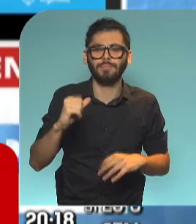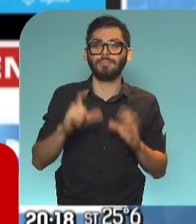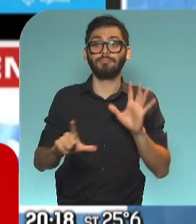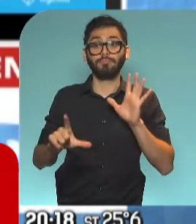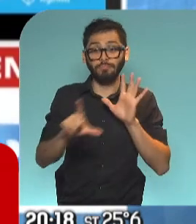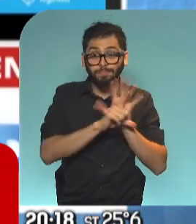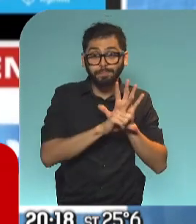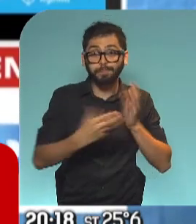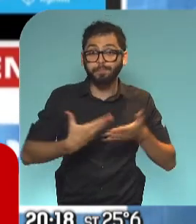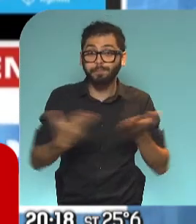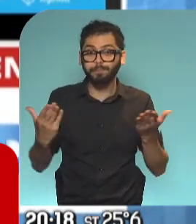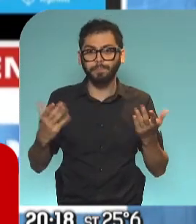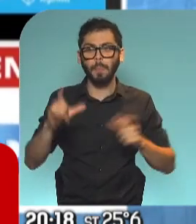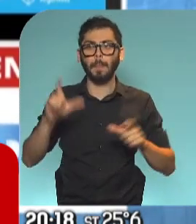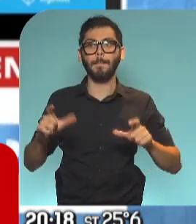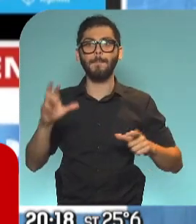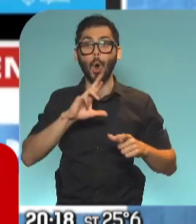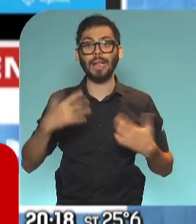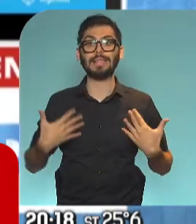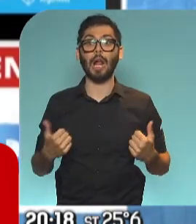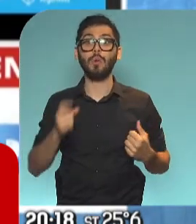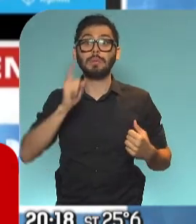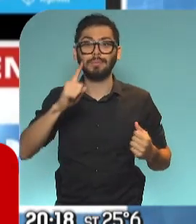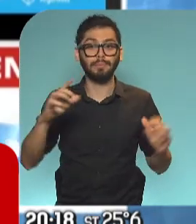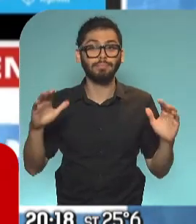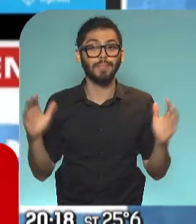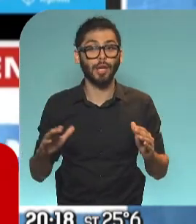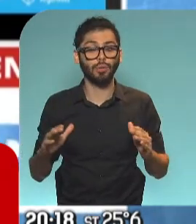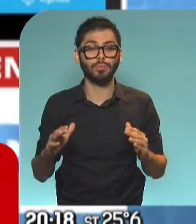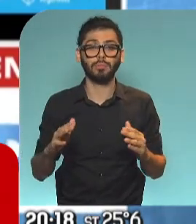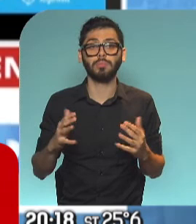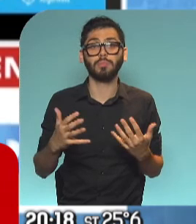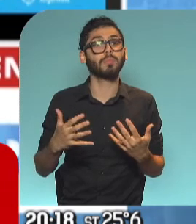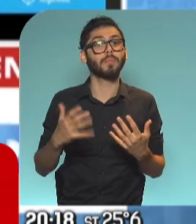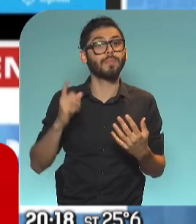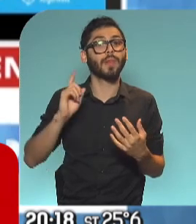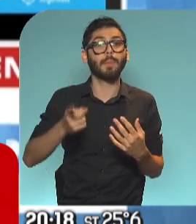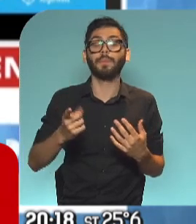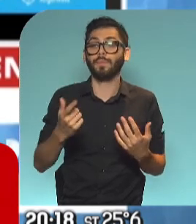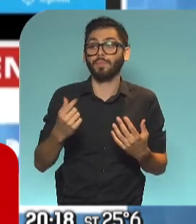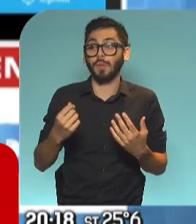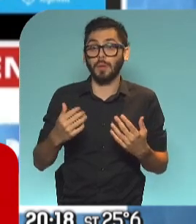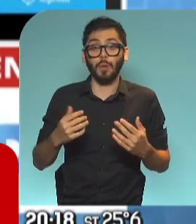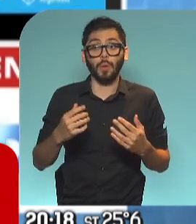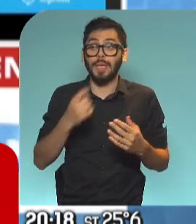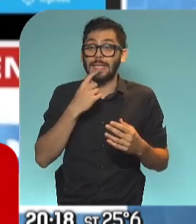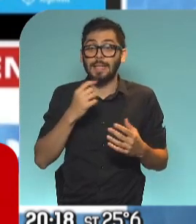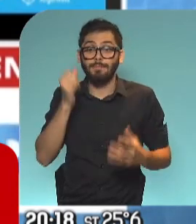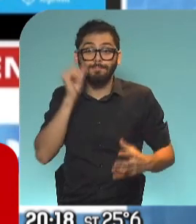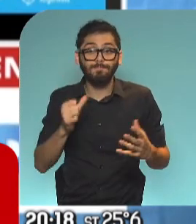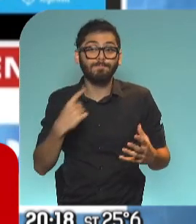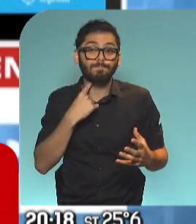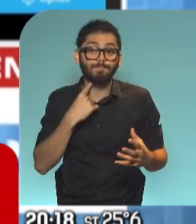riesgos para la salud de las mujeres, que pueden traer consecuencias en la capacidad reproductiva futura.